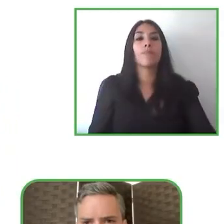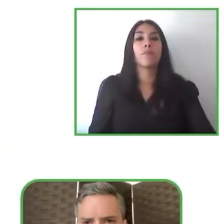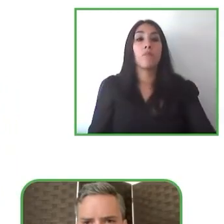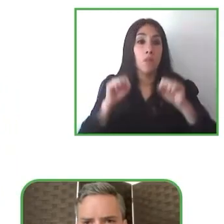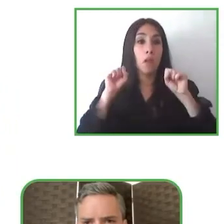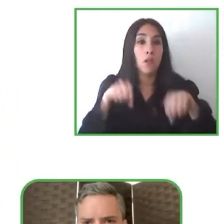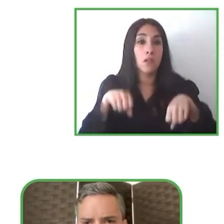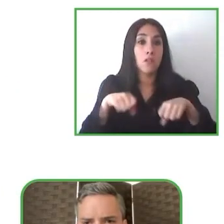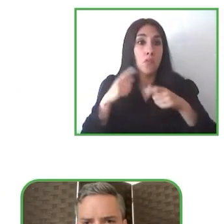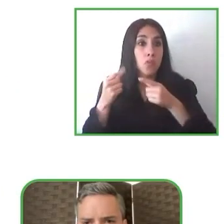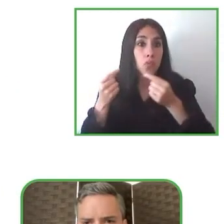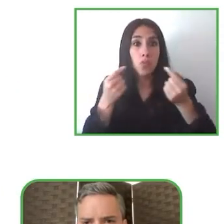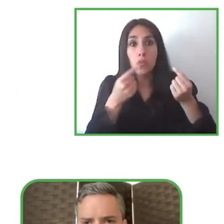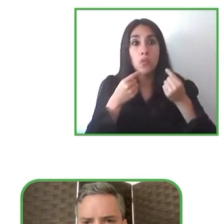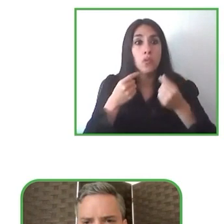pregunta